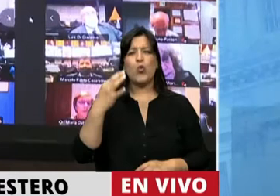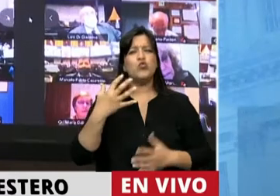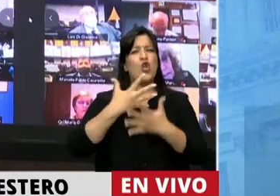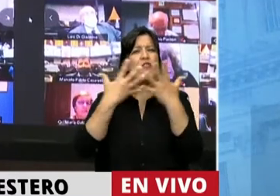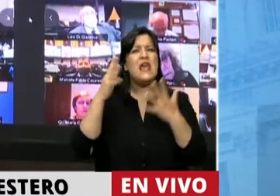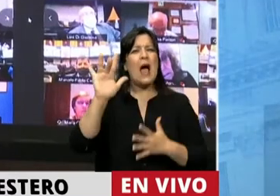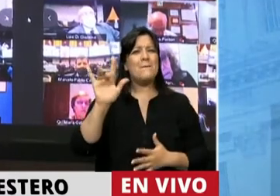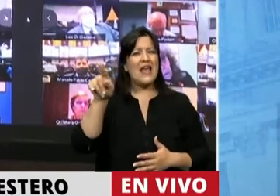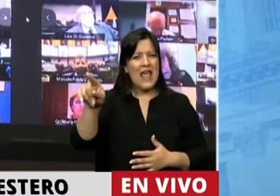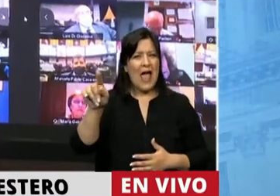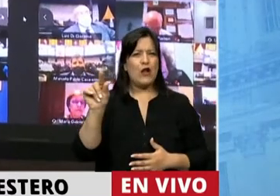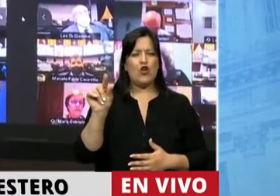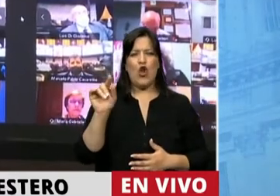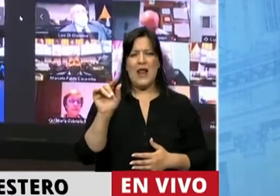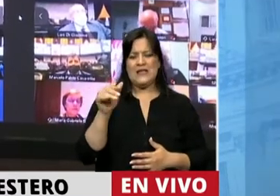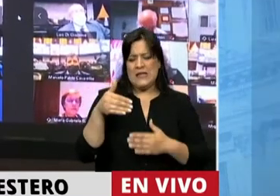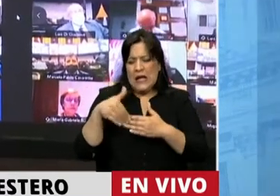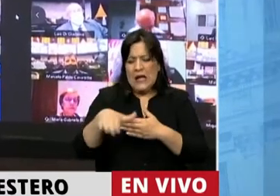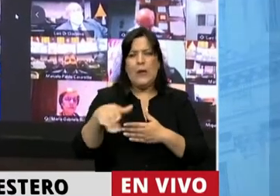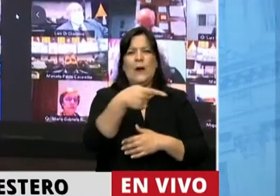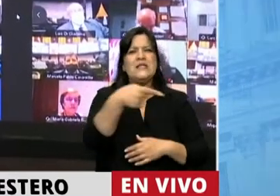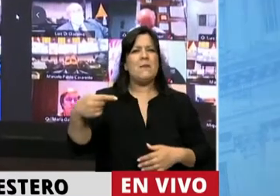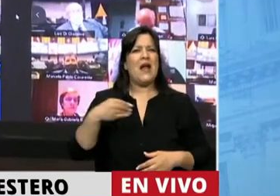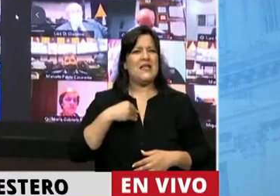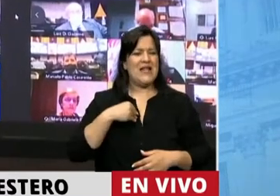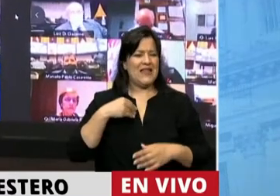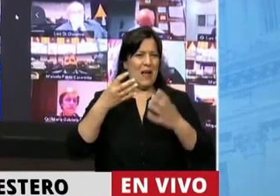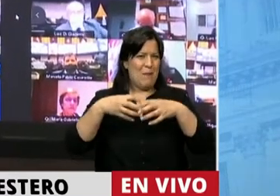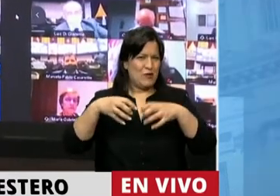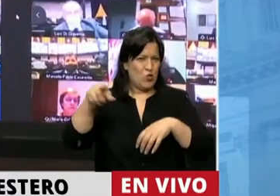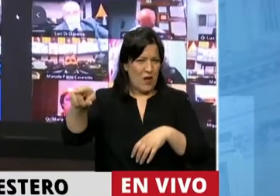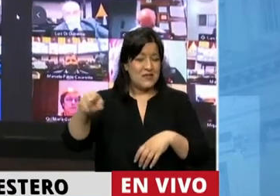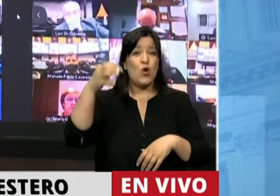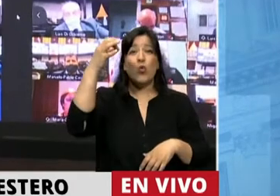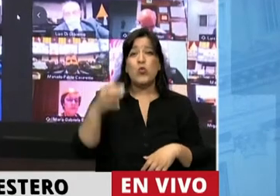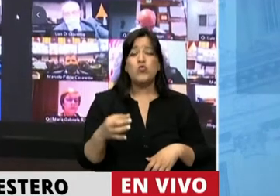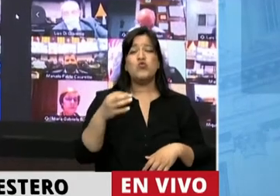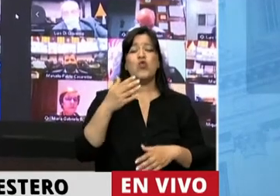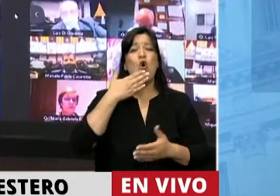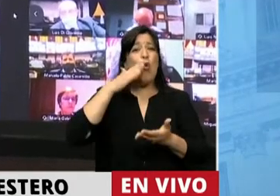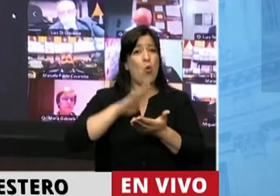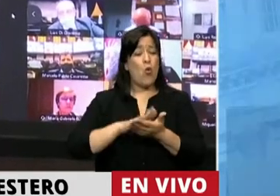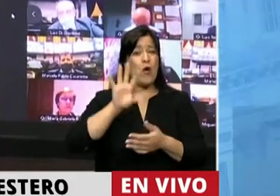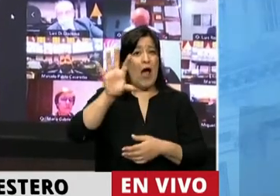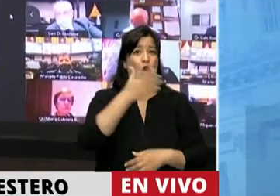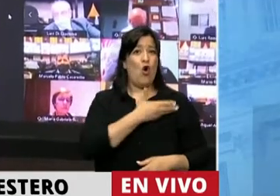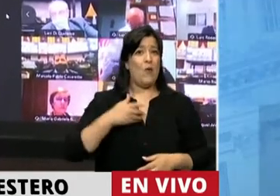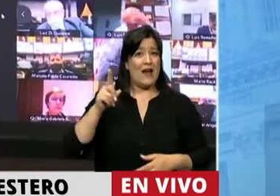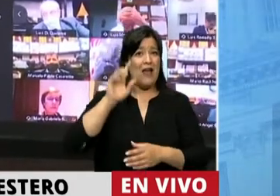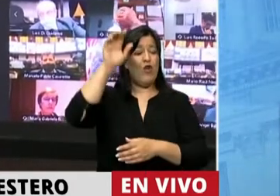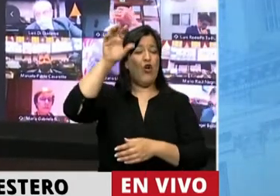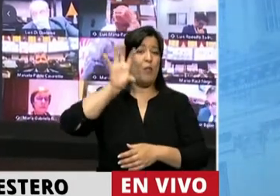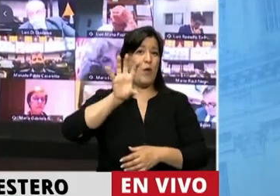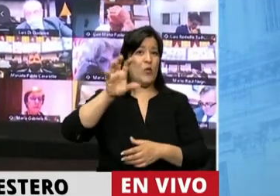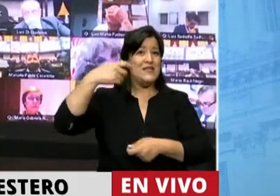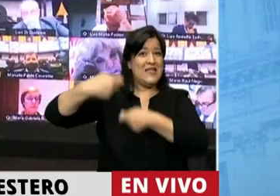previo a una semana santa. Esa noche, en la jura, como gobernador de la provincia de Santiago